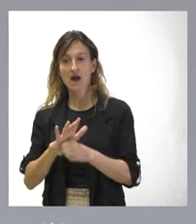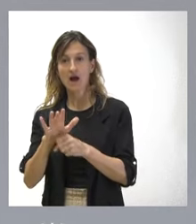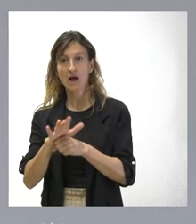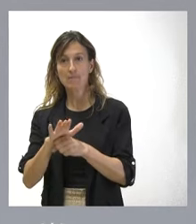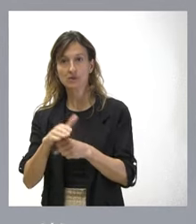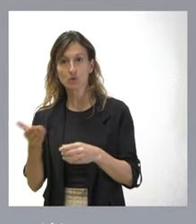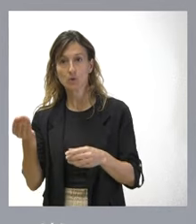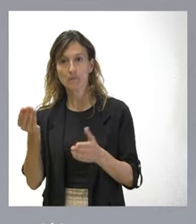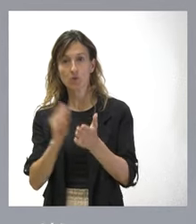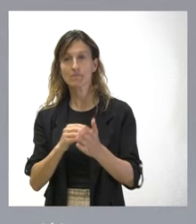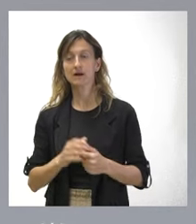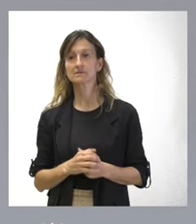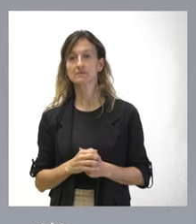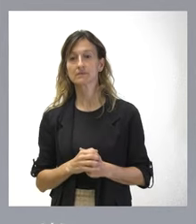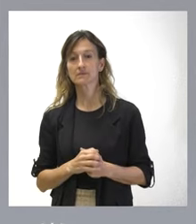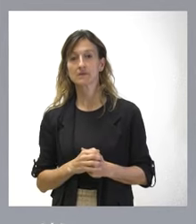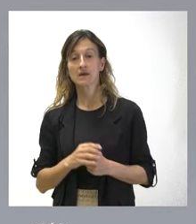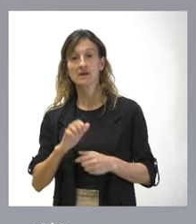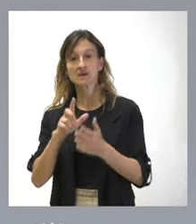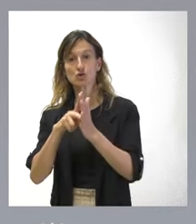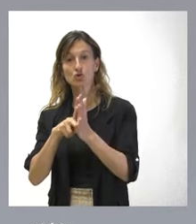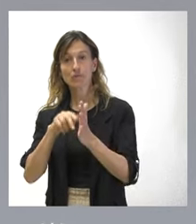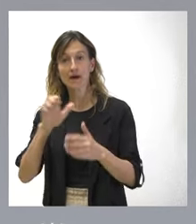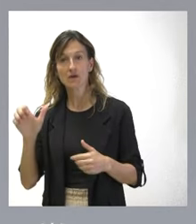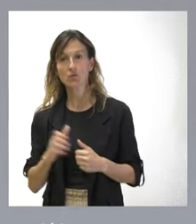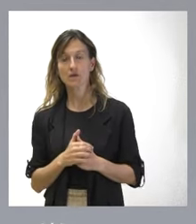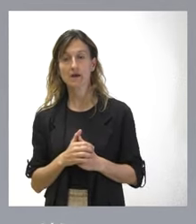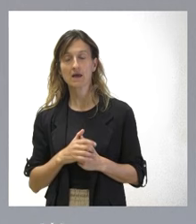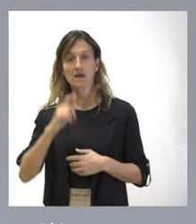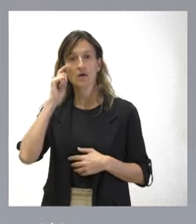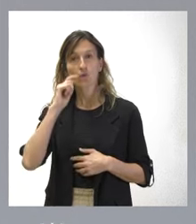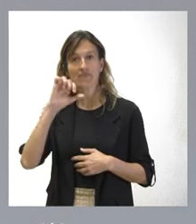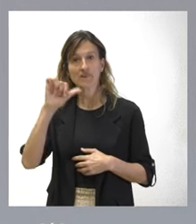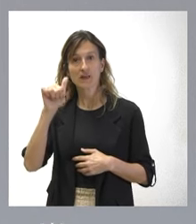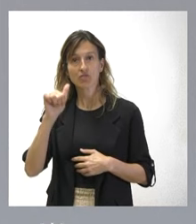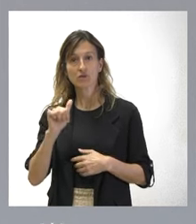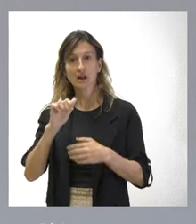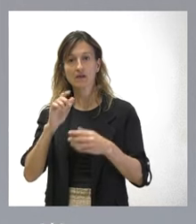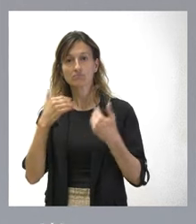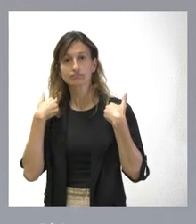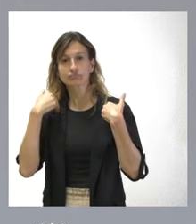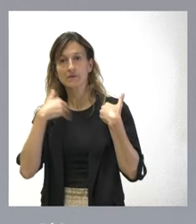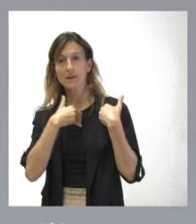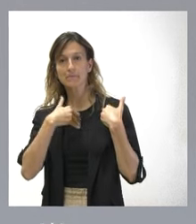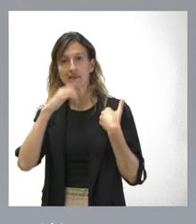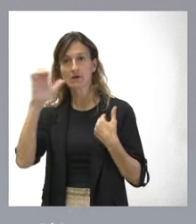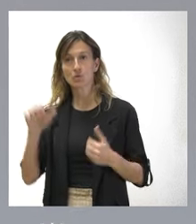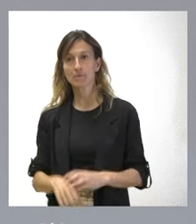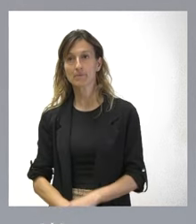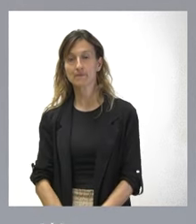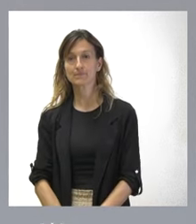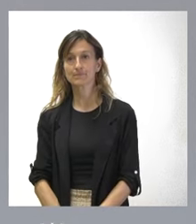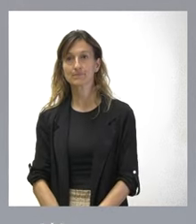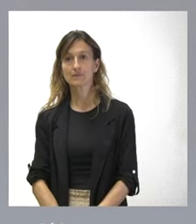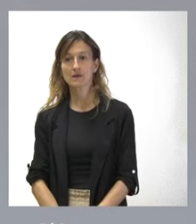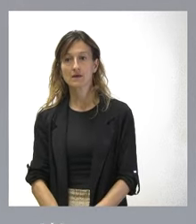de actuación. La orden europea es normativa europea y el juez nacional ahí actúa como juez europeo. Por último